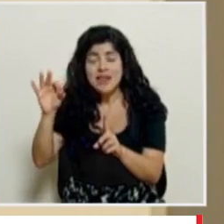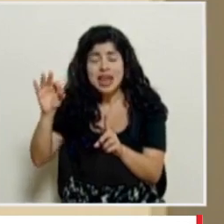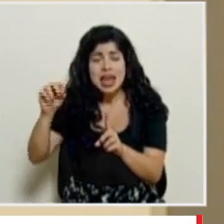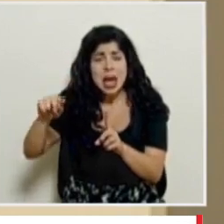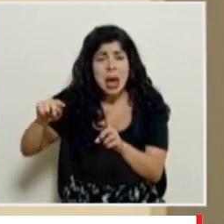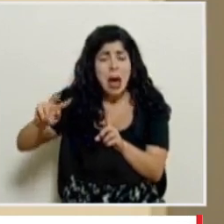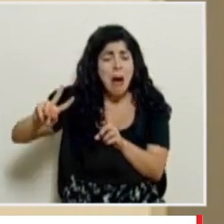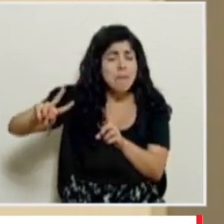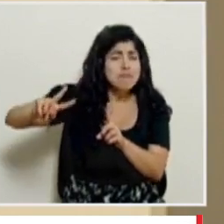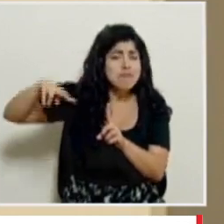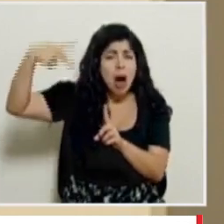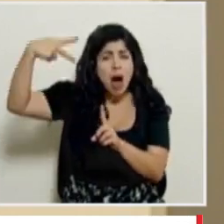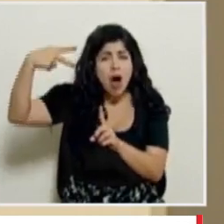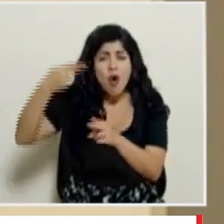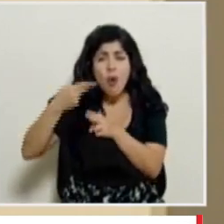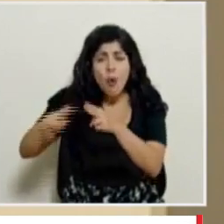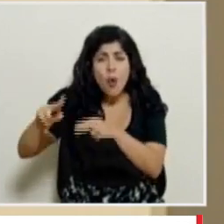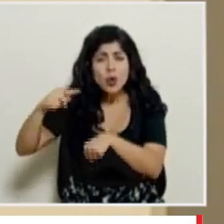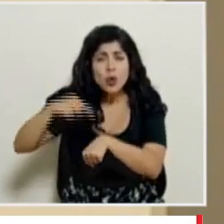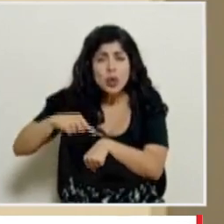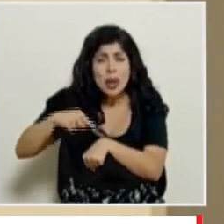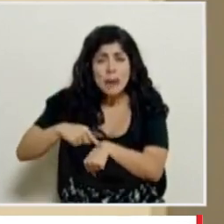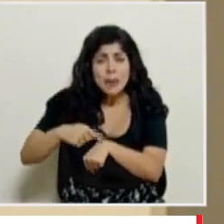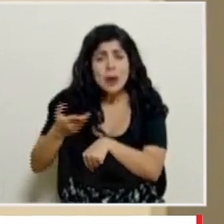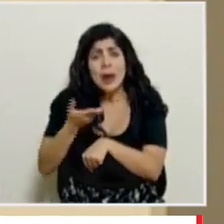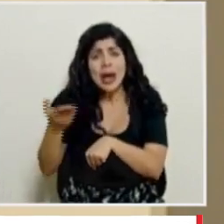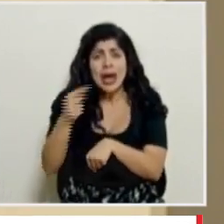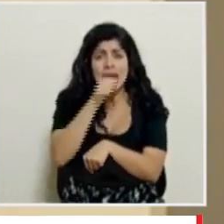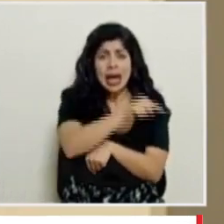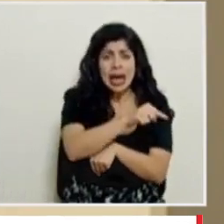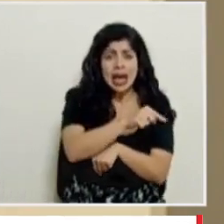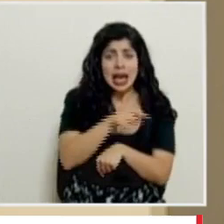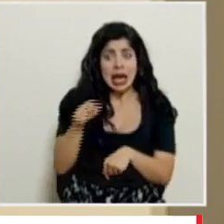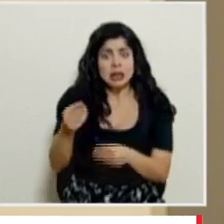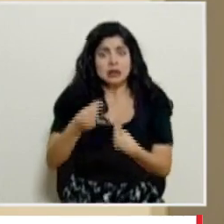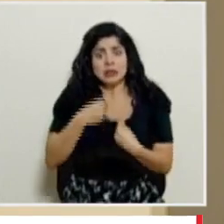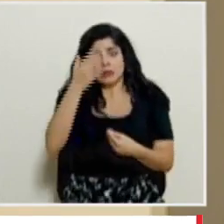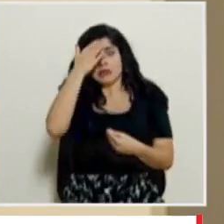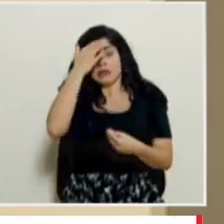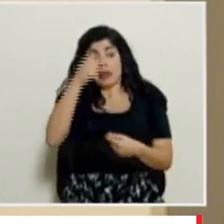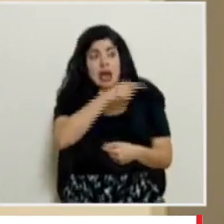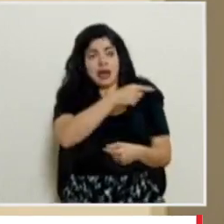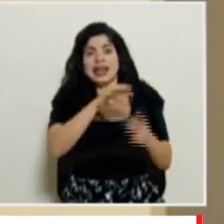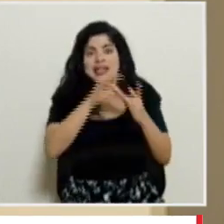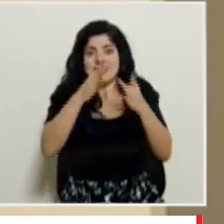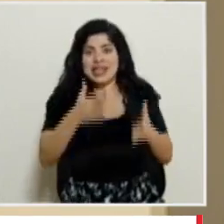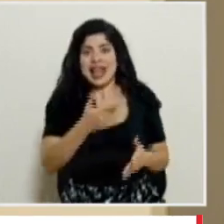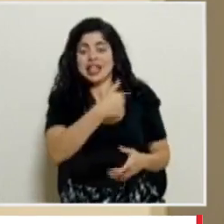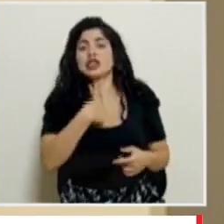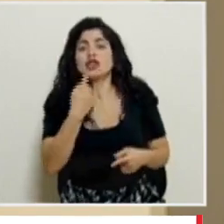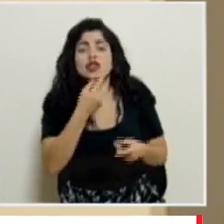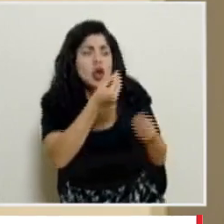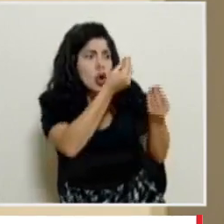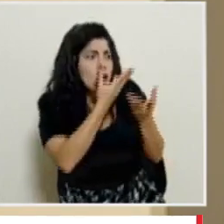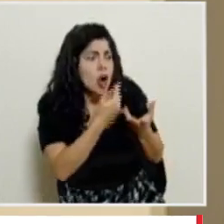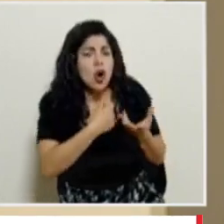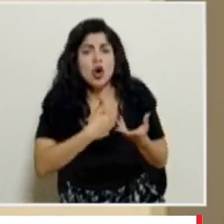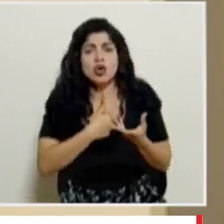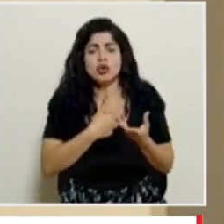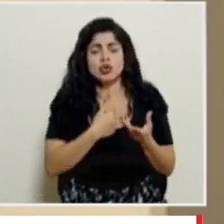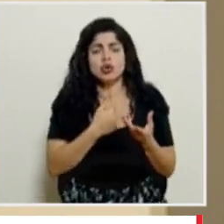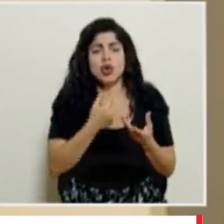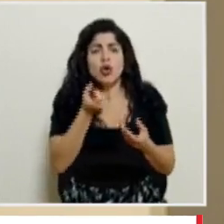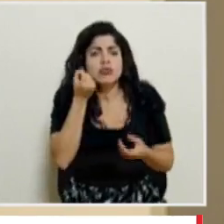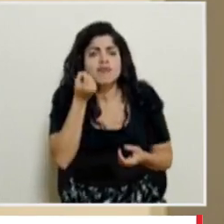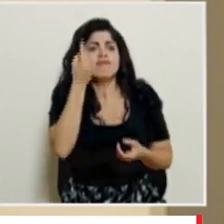Eso realmente es preocupante porque aquí están los especialistas. Yo solamente interpreto lo que ellos muy